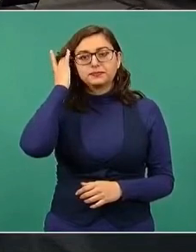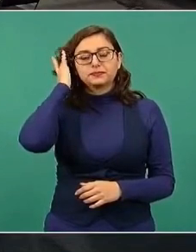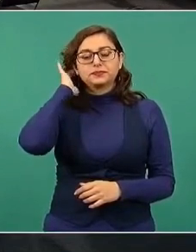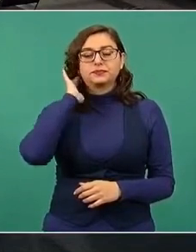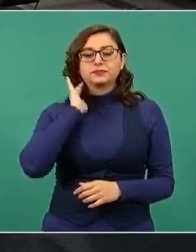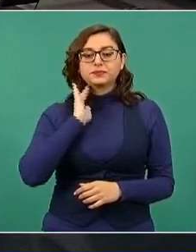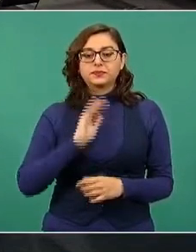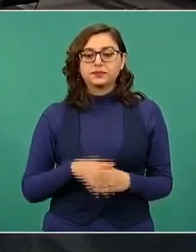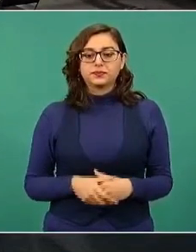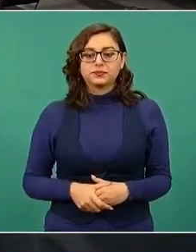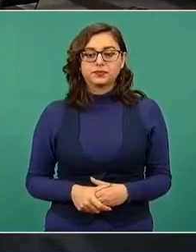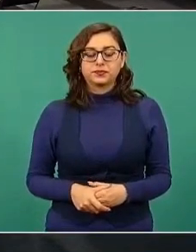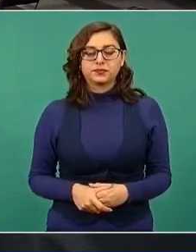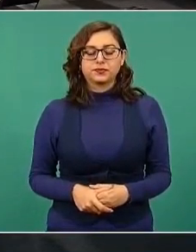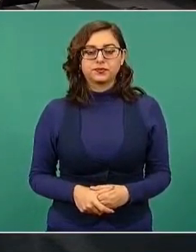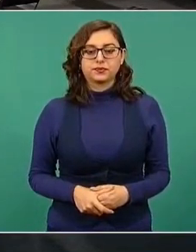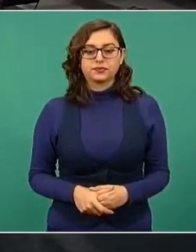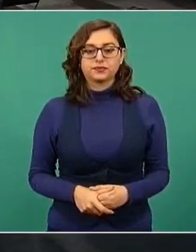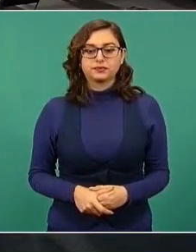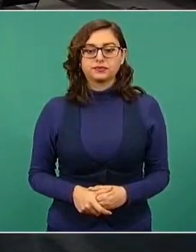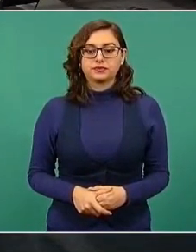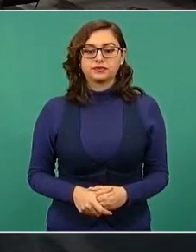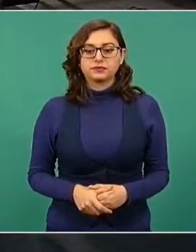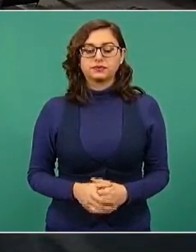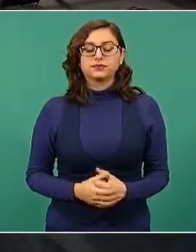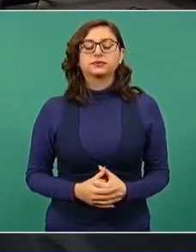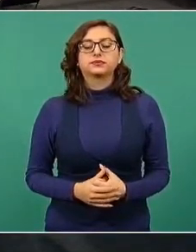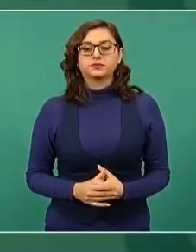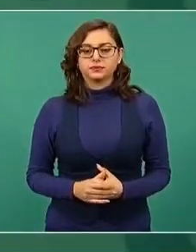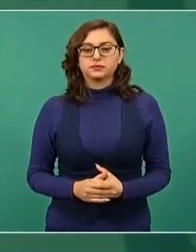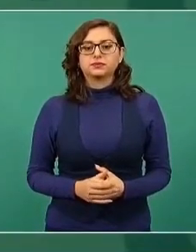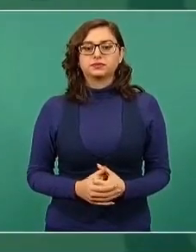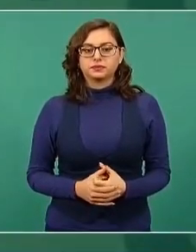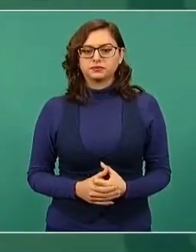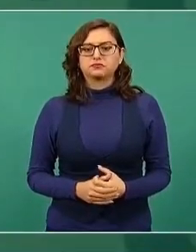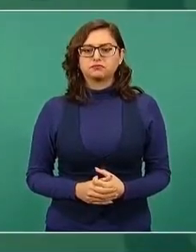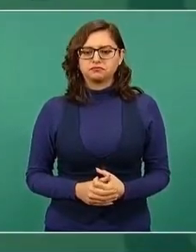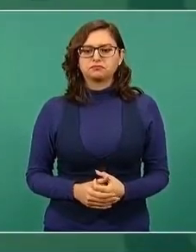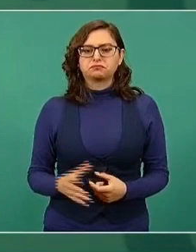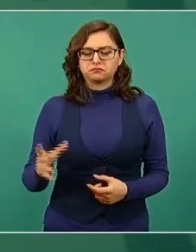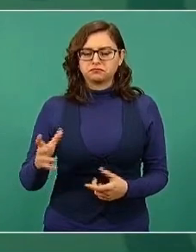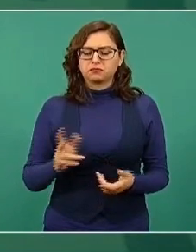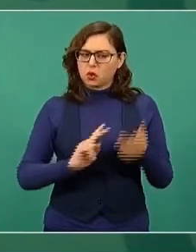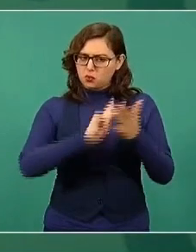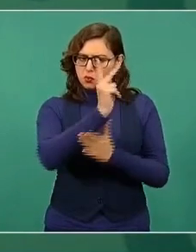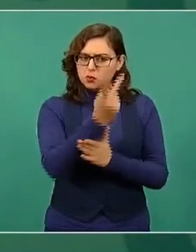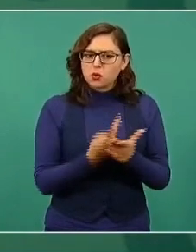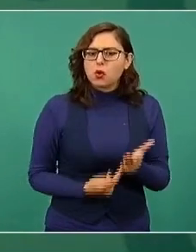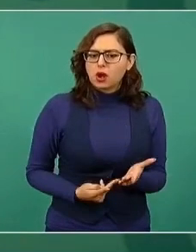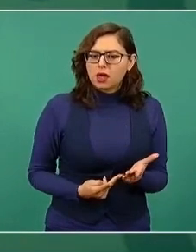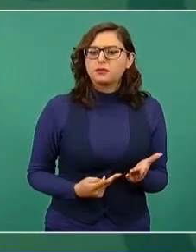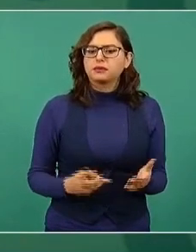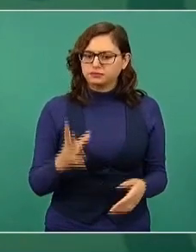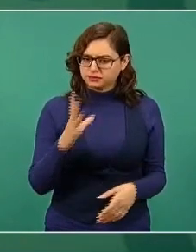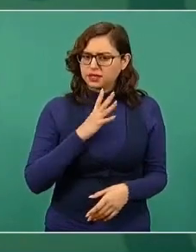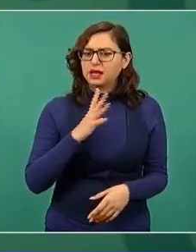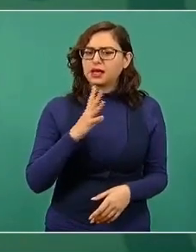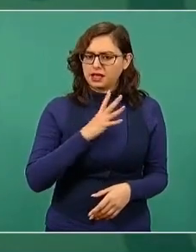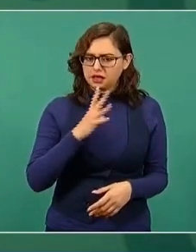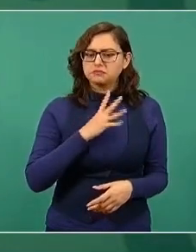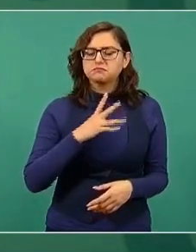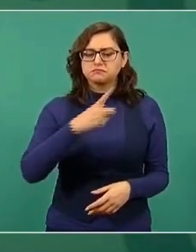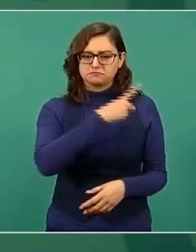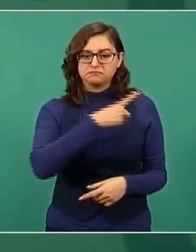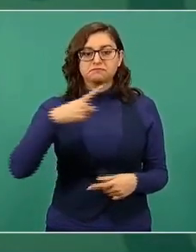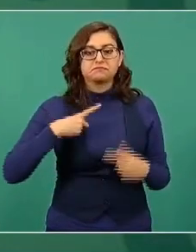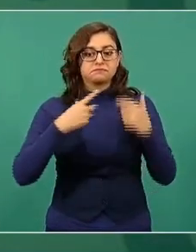revisar lo que se está haciendo, porque los gobiernos